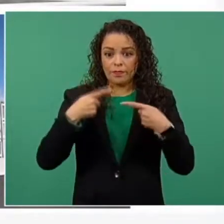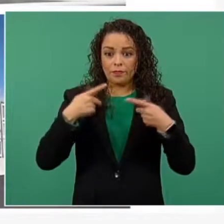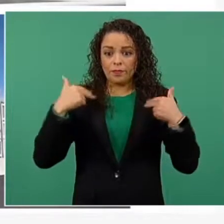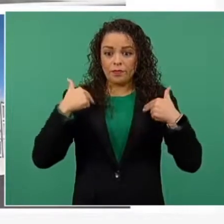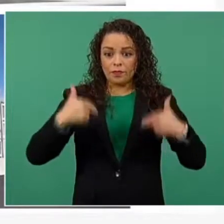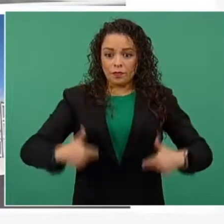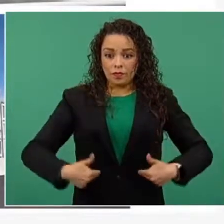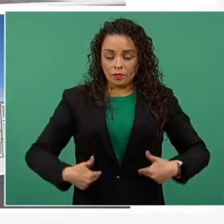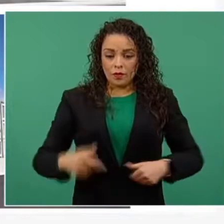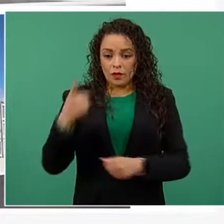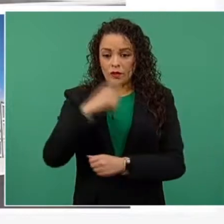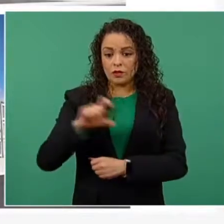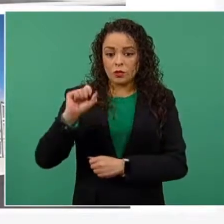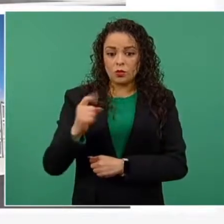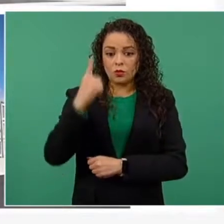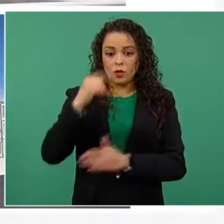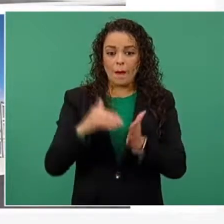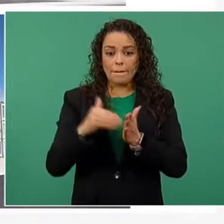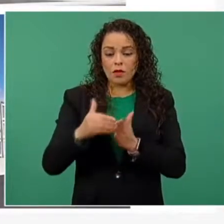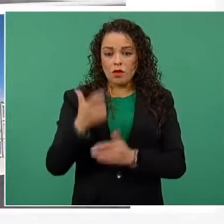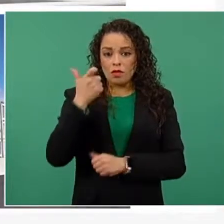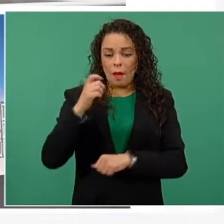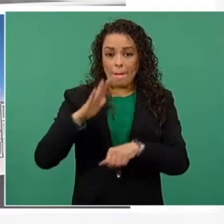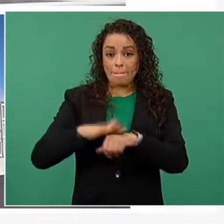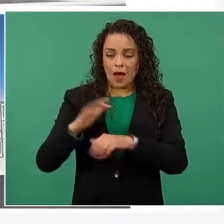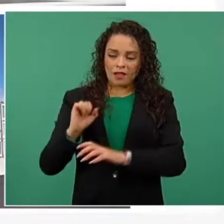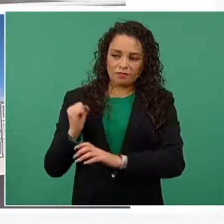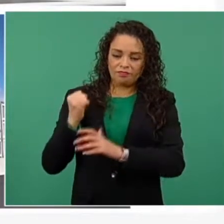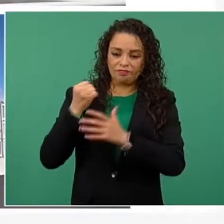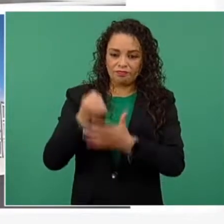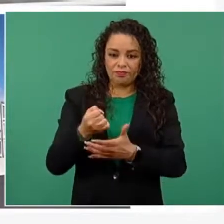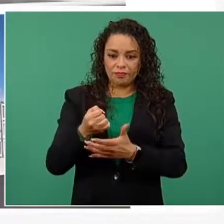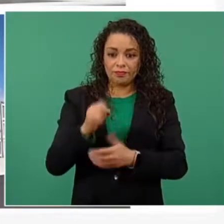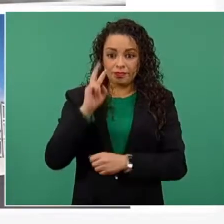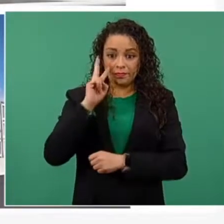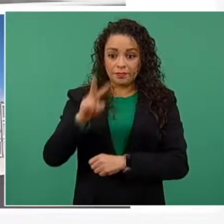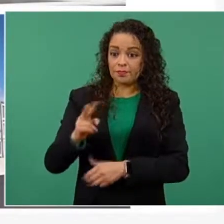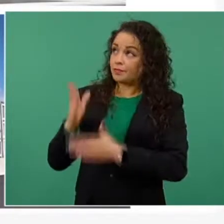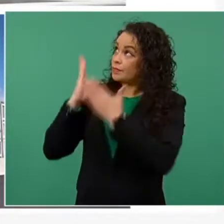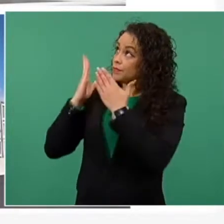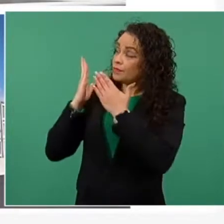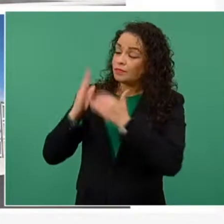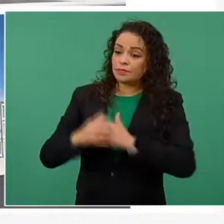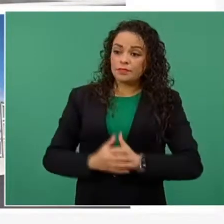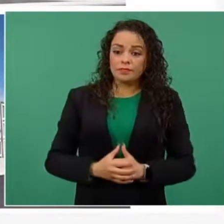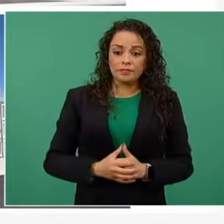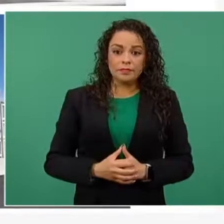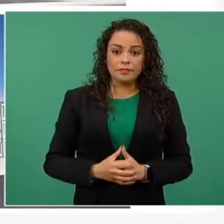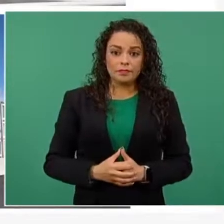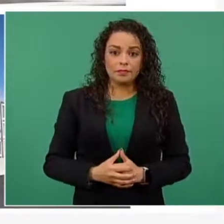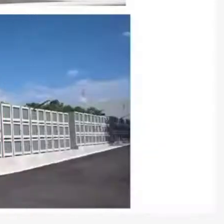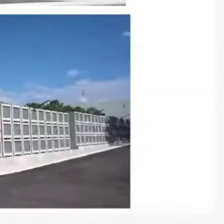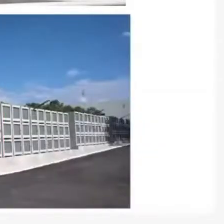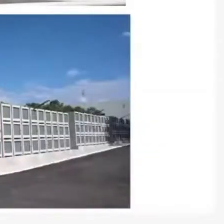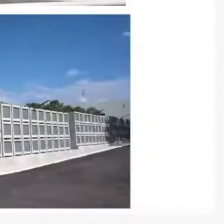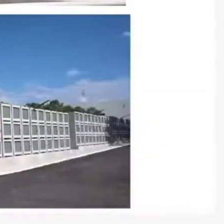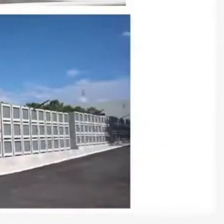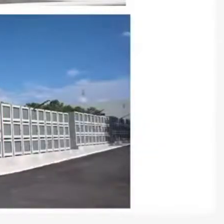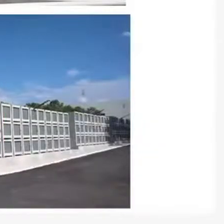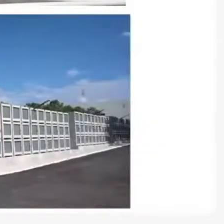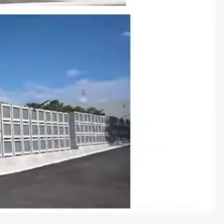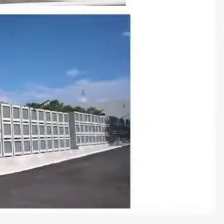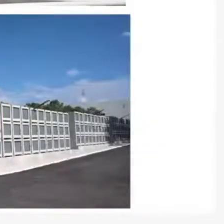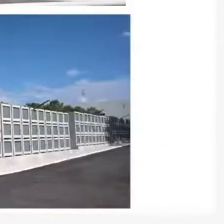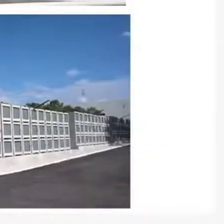más de 121 millones de pesos. La imagen es fundamentalmente del Centro Regional de Identificación Humana en Saltillo, Coahuila.